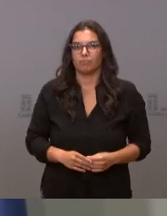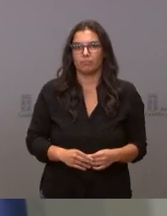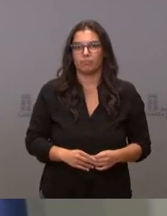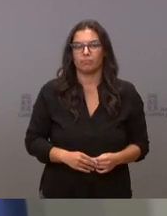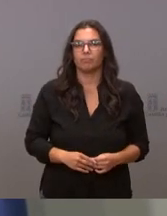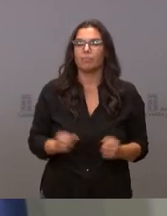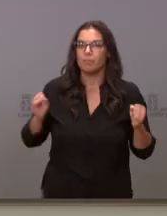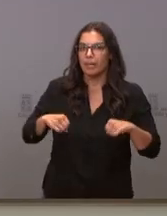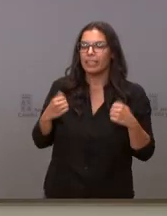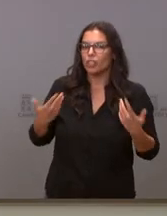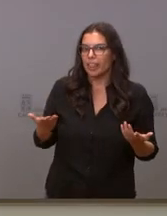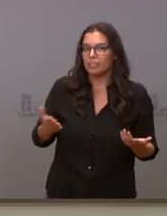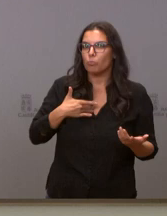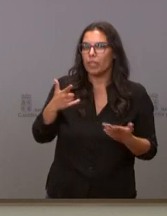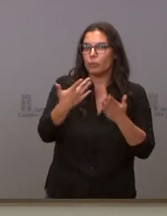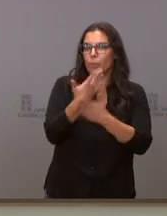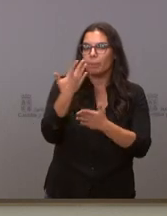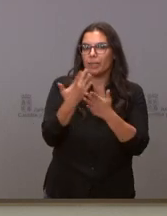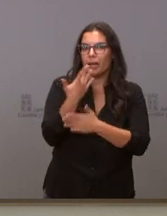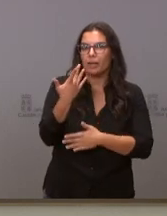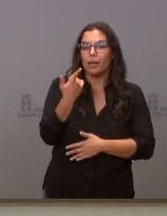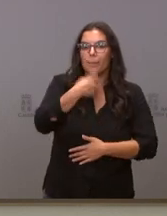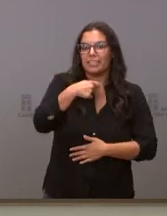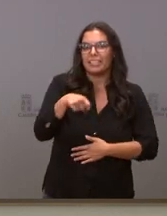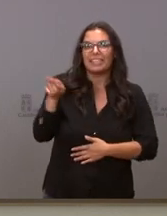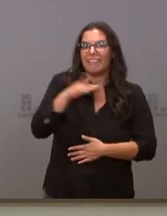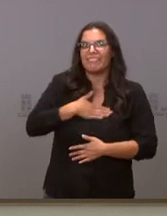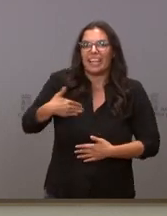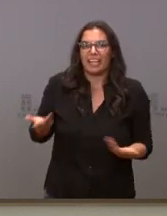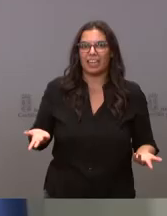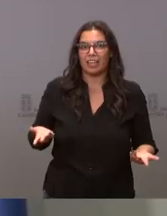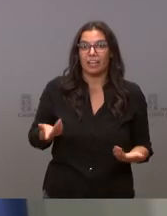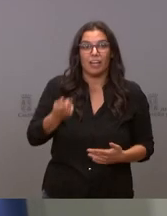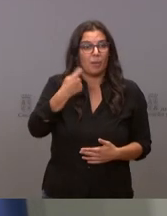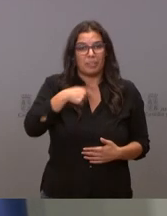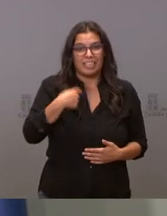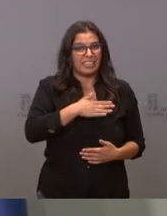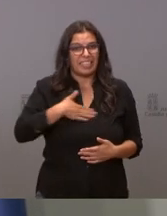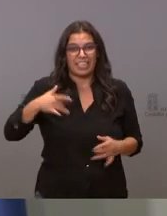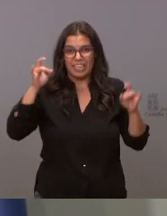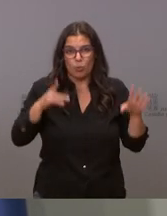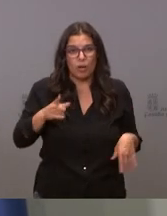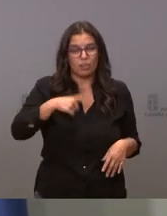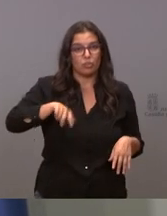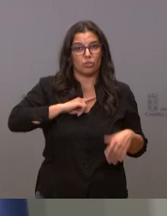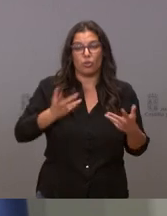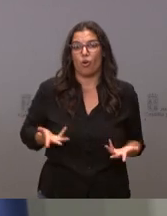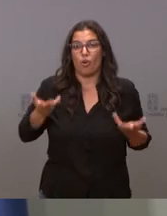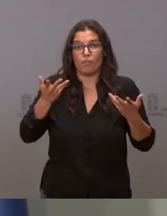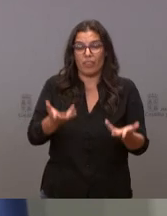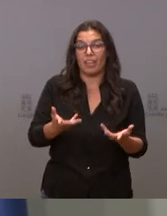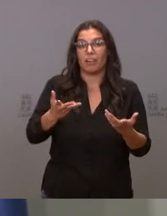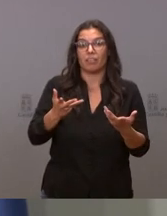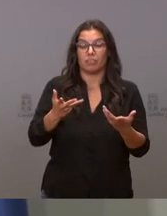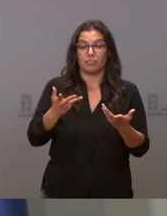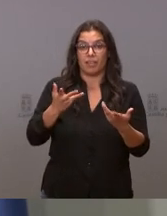vale entonces ¿nos puede explicar qué es lo que pretende el presidente? el presidente pretende lo mismo que nosotros dotar a nuestra atención